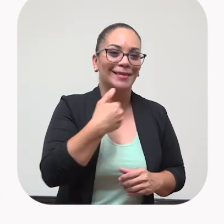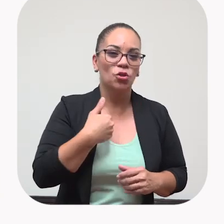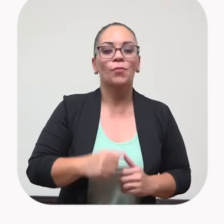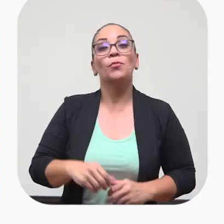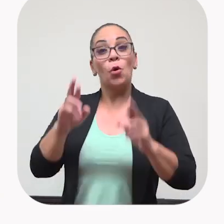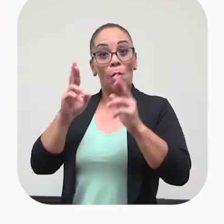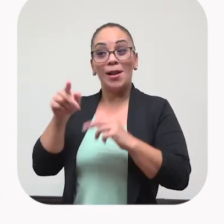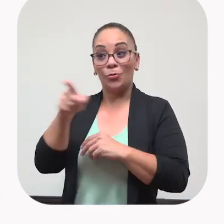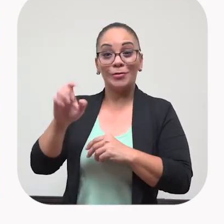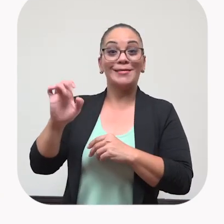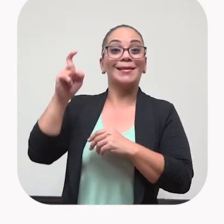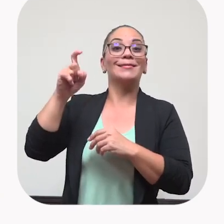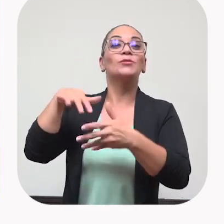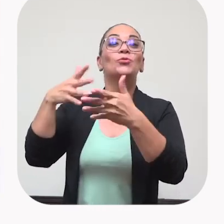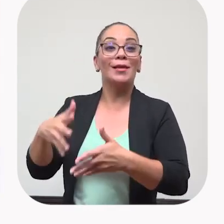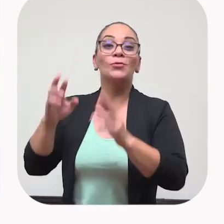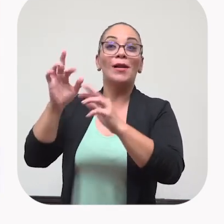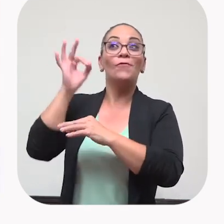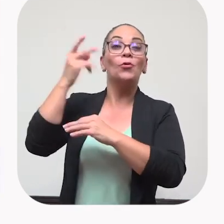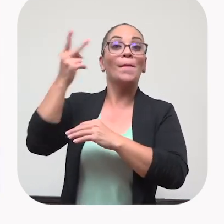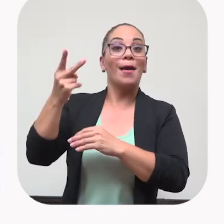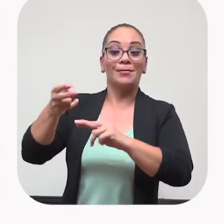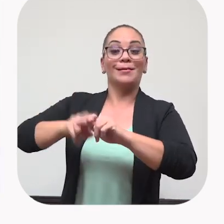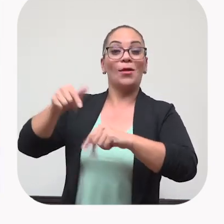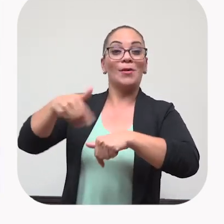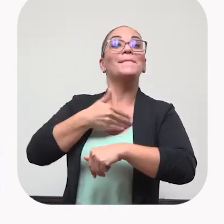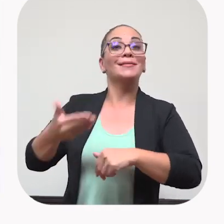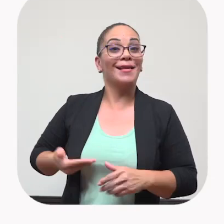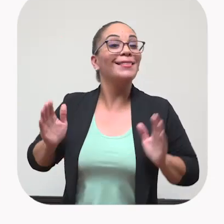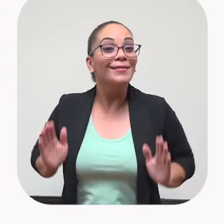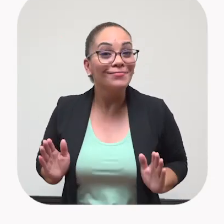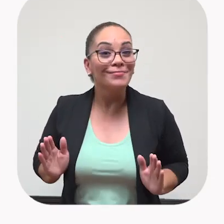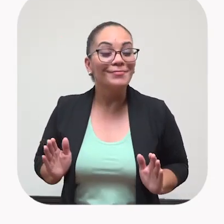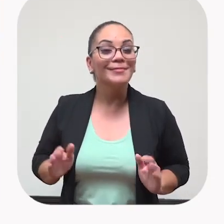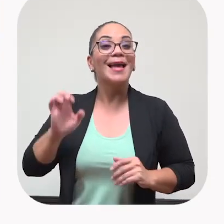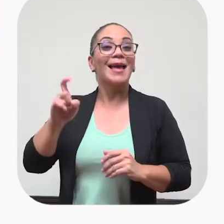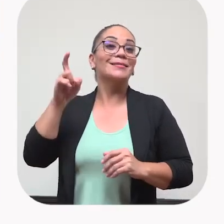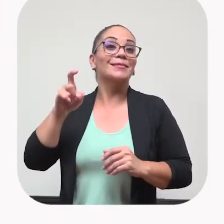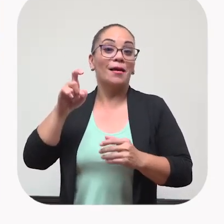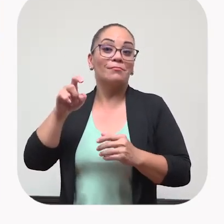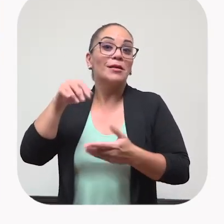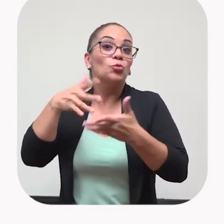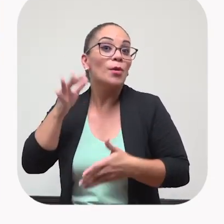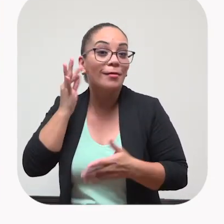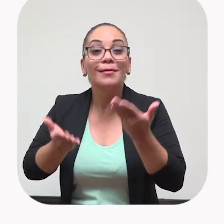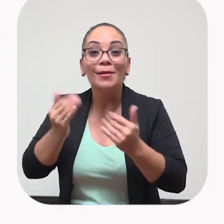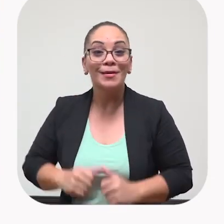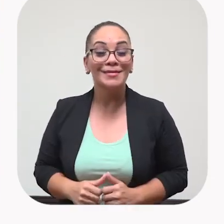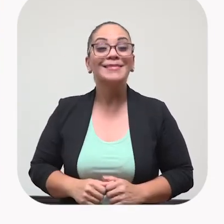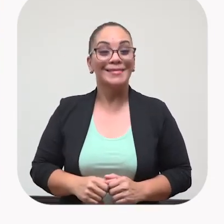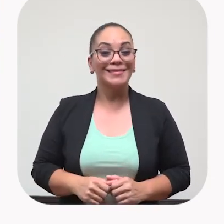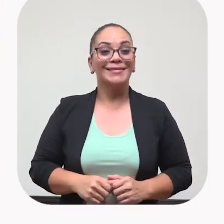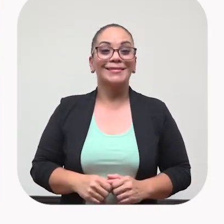Ojalá usted vea a alguno de sus exalumnos sentado aquí algún día. Uy, Dios lo quiera. O exalumna, estoy seguro que la van a adorar